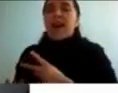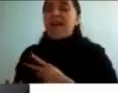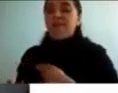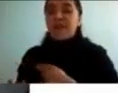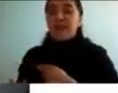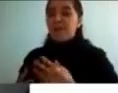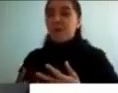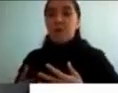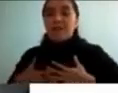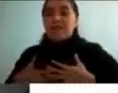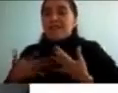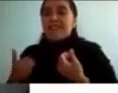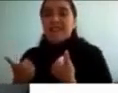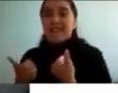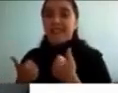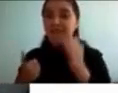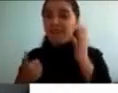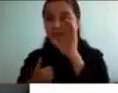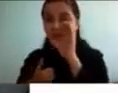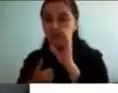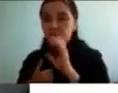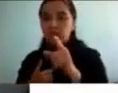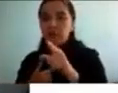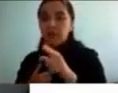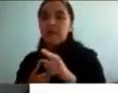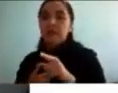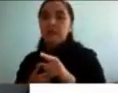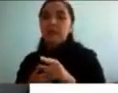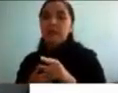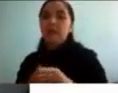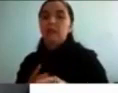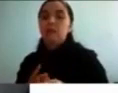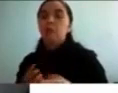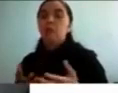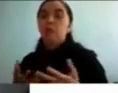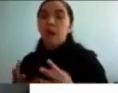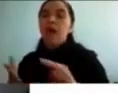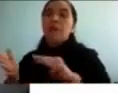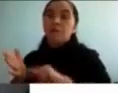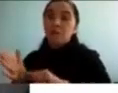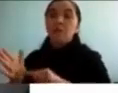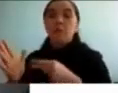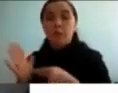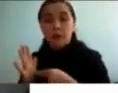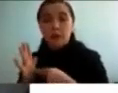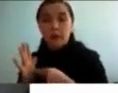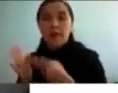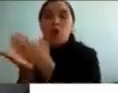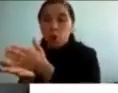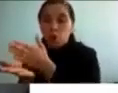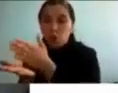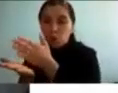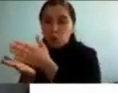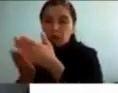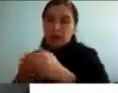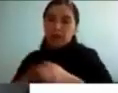tienen un modelo más externalizante de problemas a nivel de conductas disruptivas